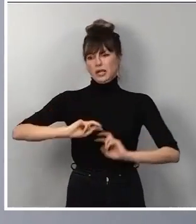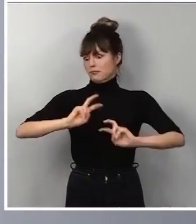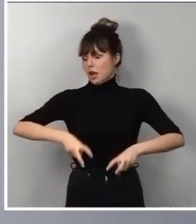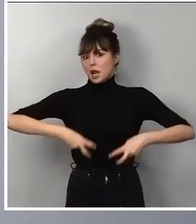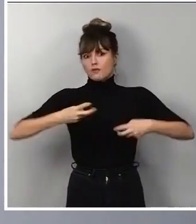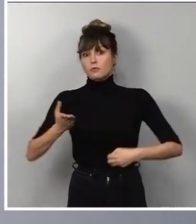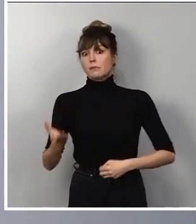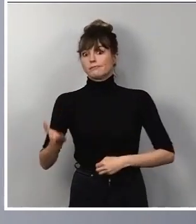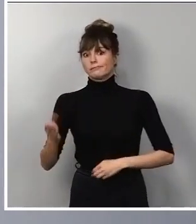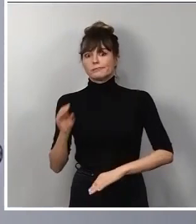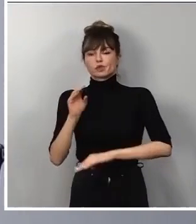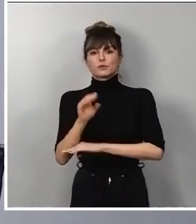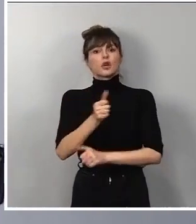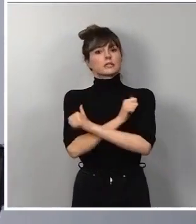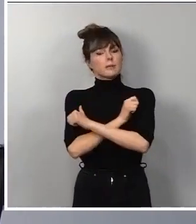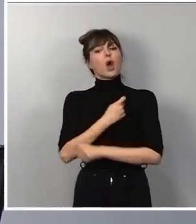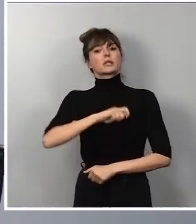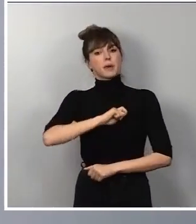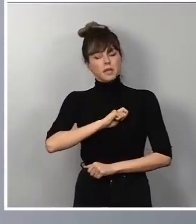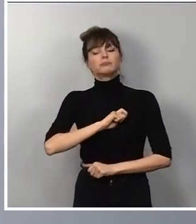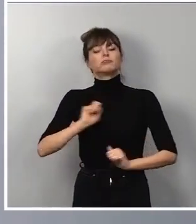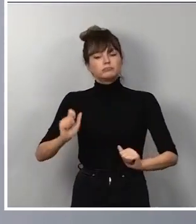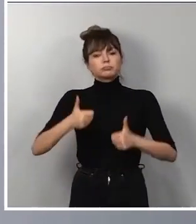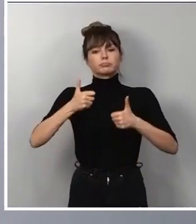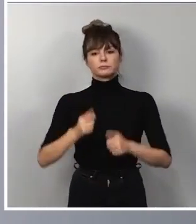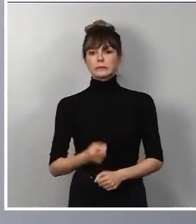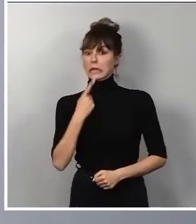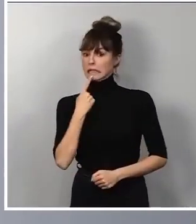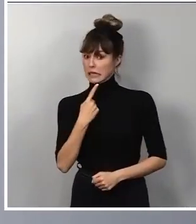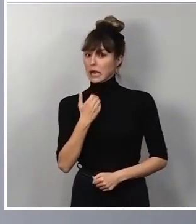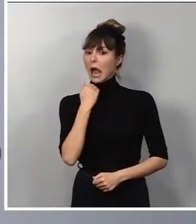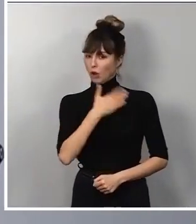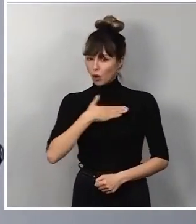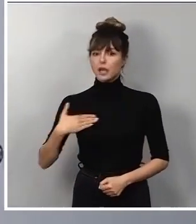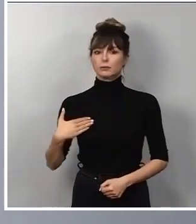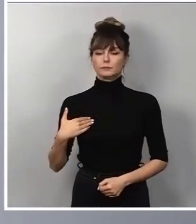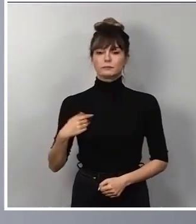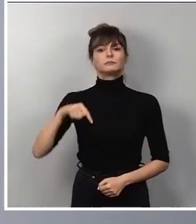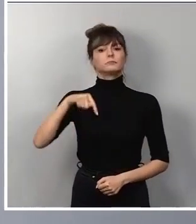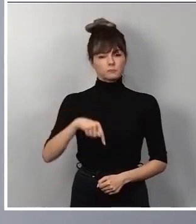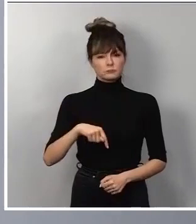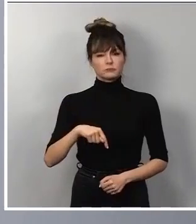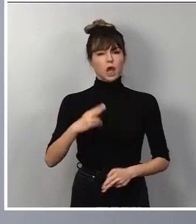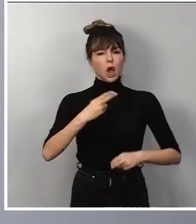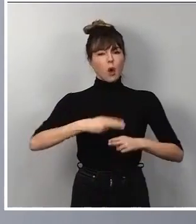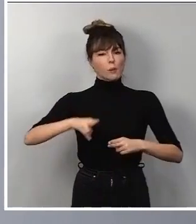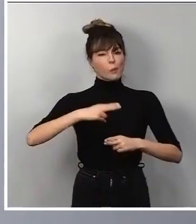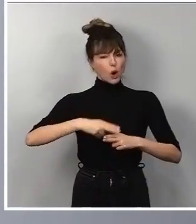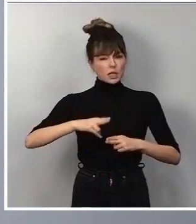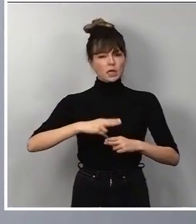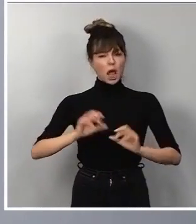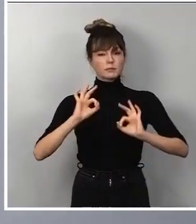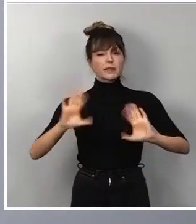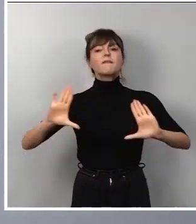del subsidio de desempleo en nuestro país. He de decirles singularmente que esta es una política especialmente